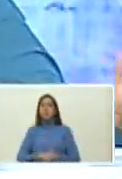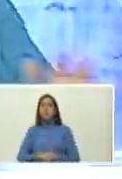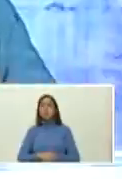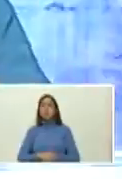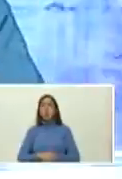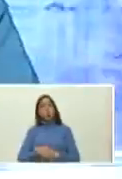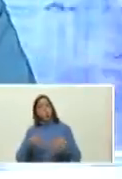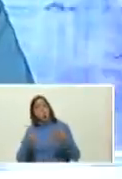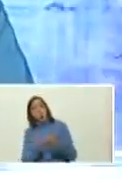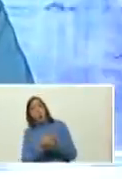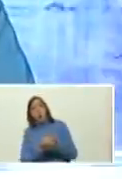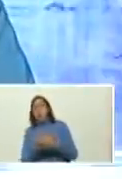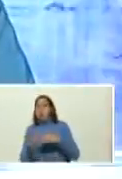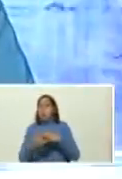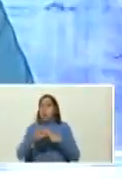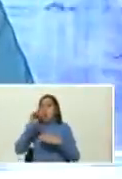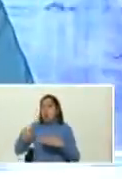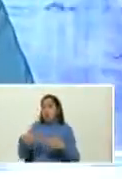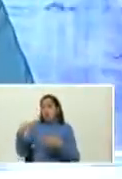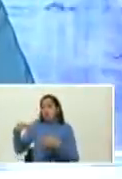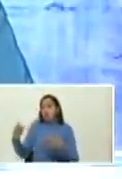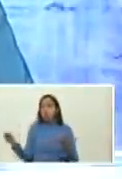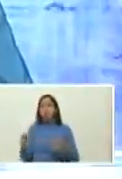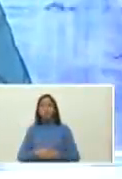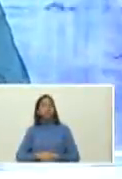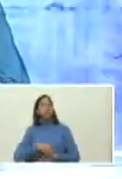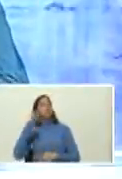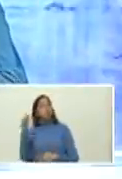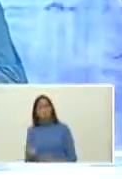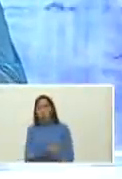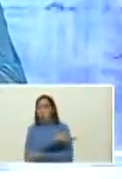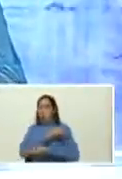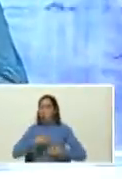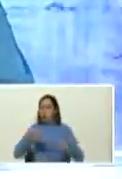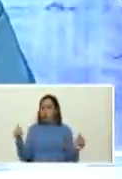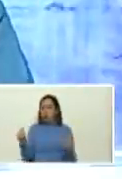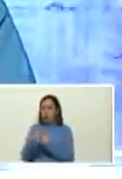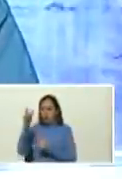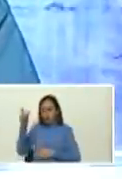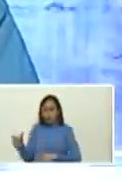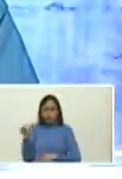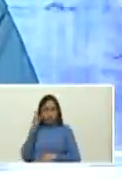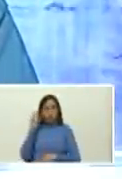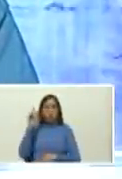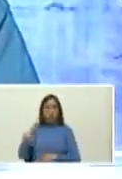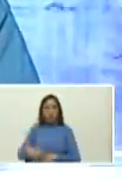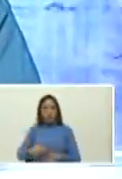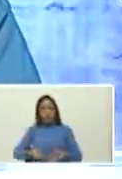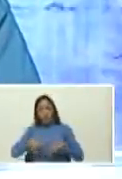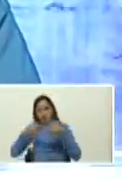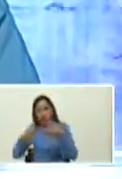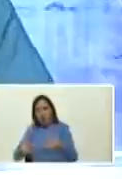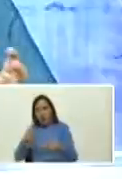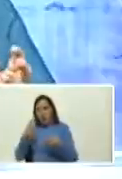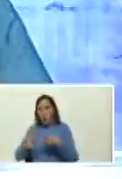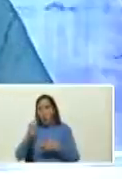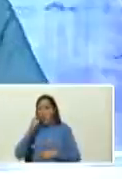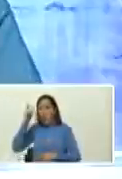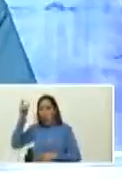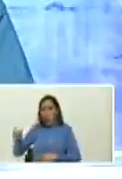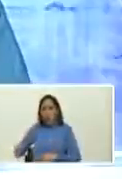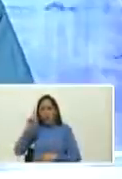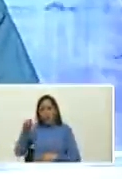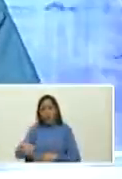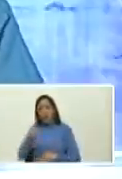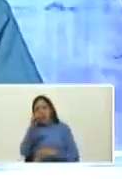correcto se llevan a María Alcira para que se lleven los libros físicos y a Raúl para que